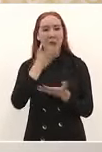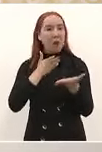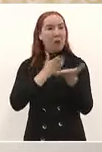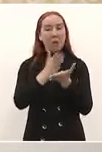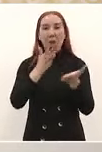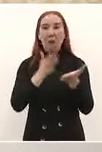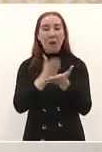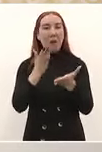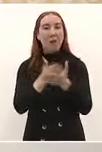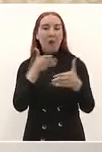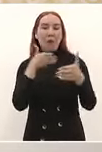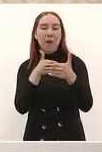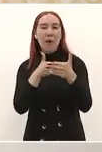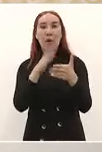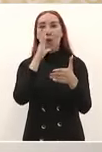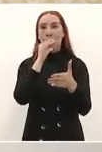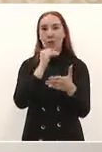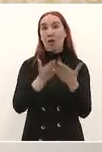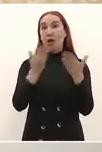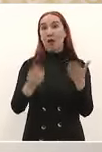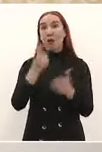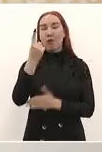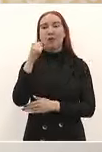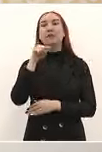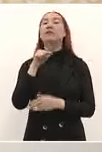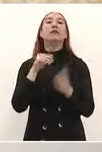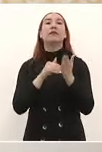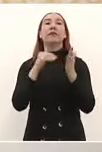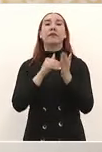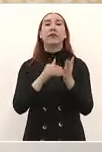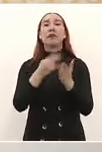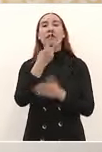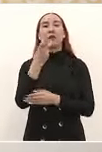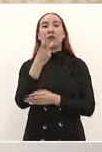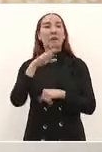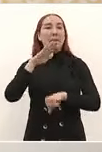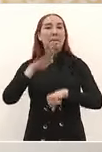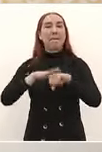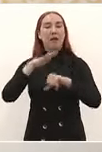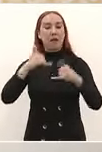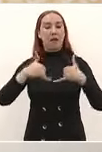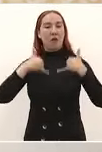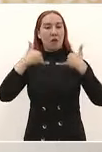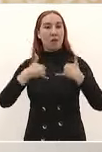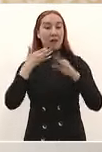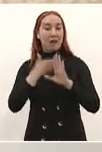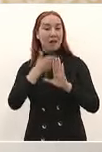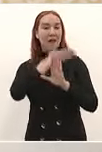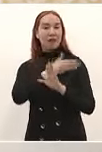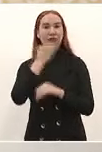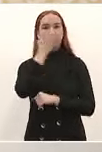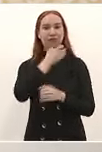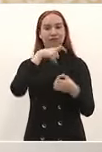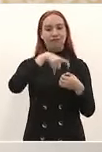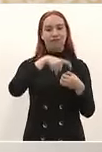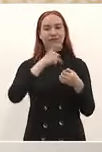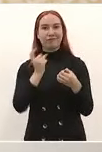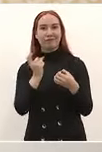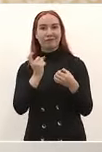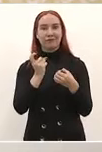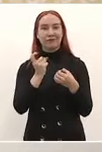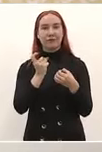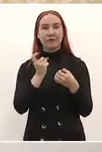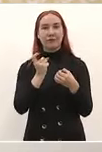y hasta hoy un millón 281 mil jóvenes que habían abandonado sus estudios de preparatoria